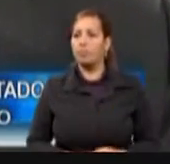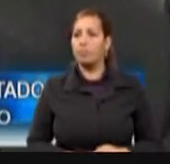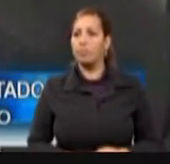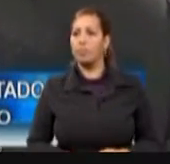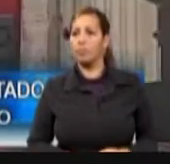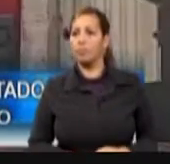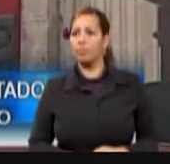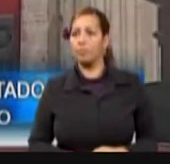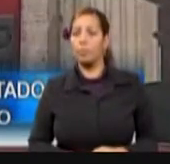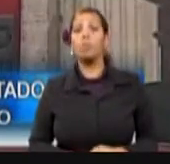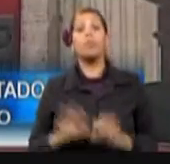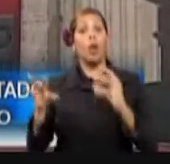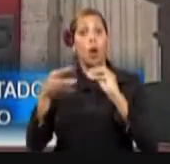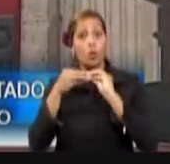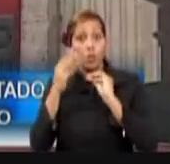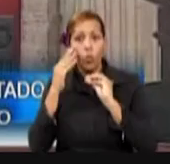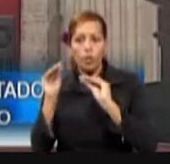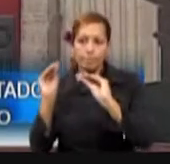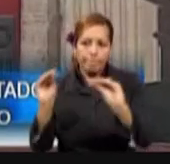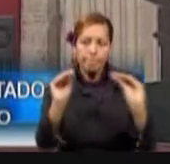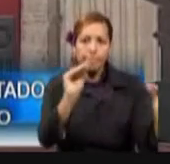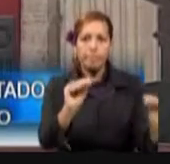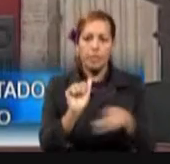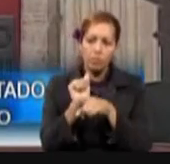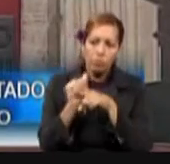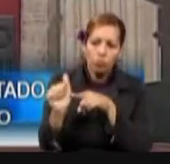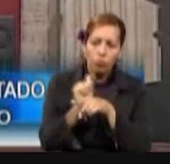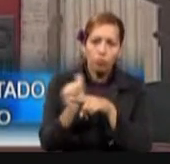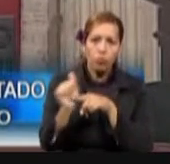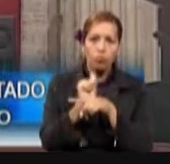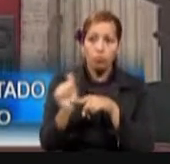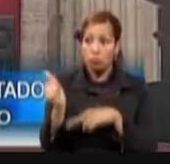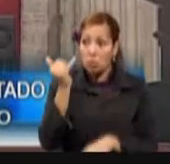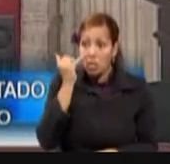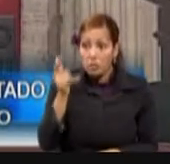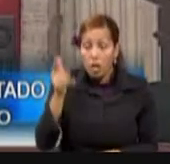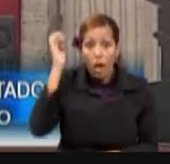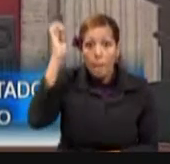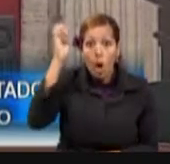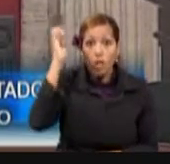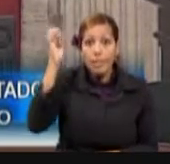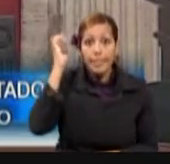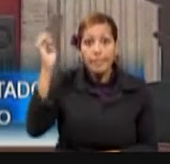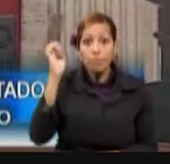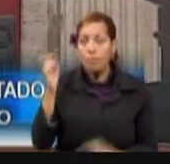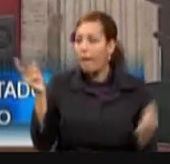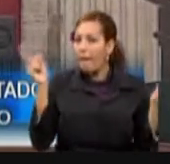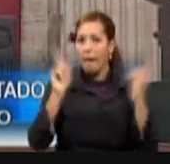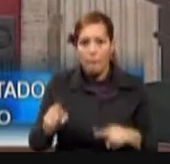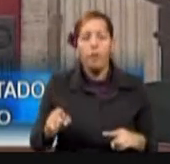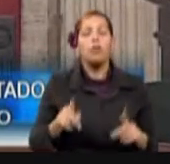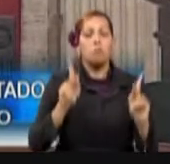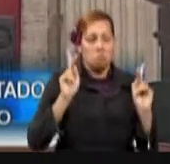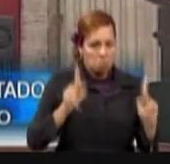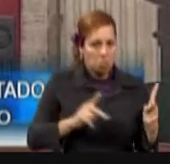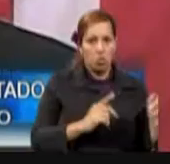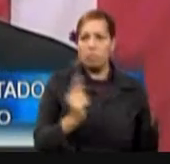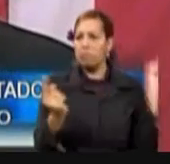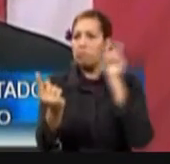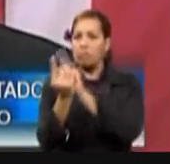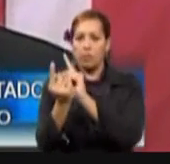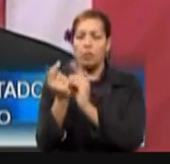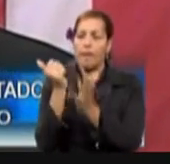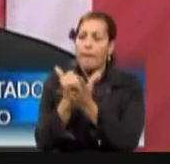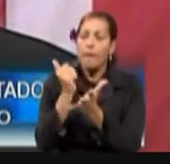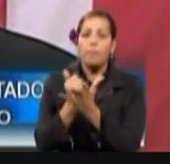También adiestraremos al personal correspondiente de manera que de surgir una emergencia cualquier víctima pueda recibir la